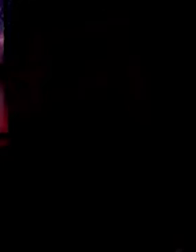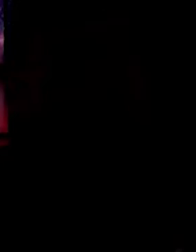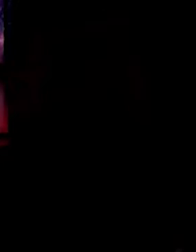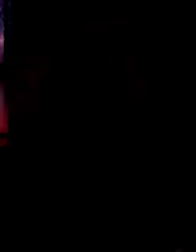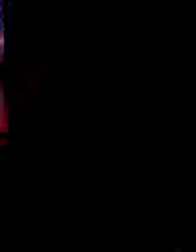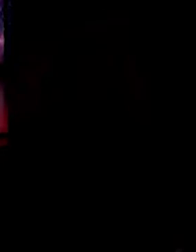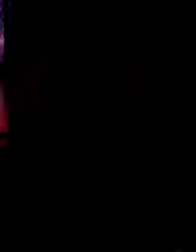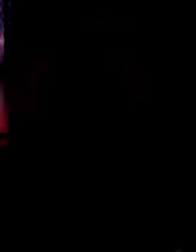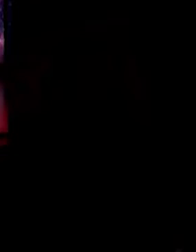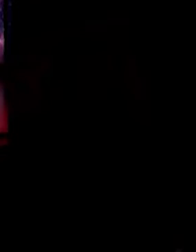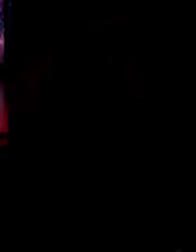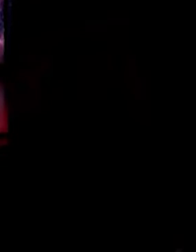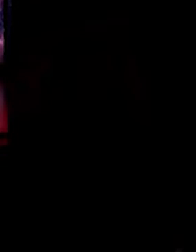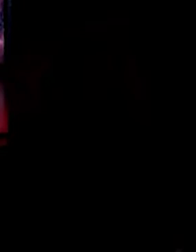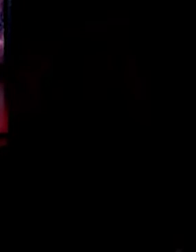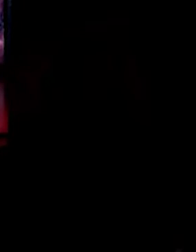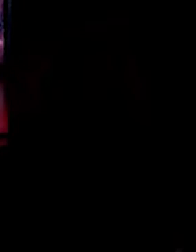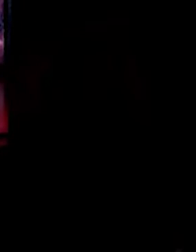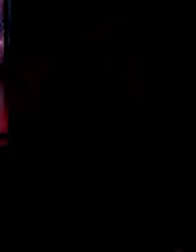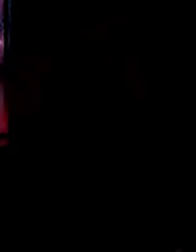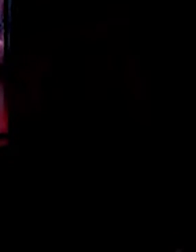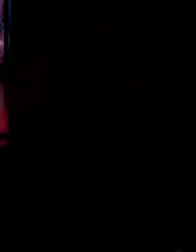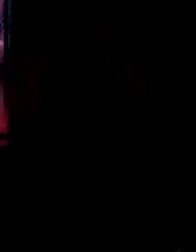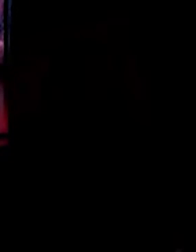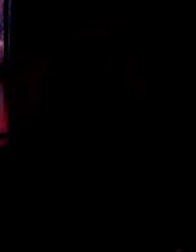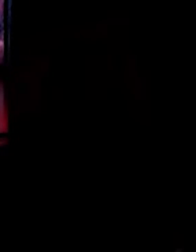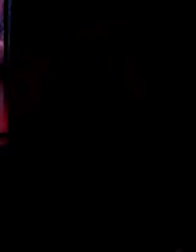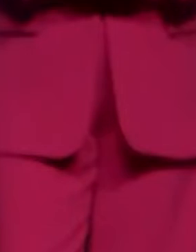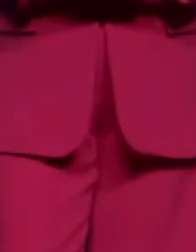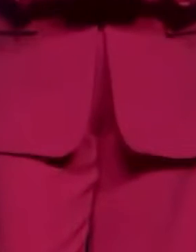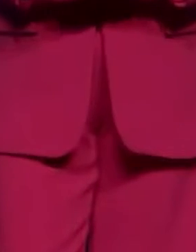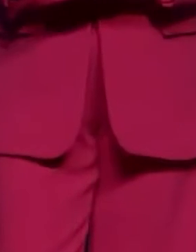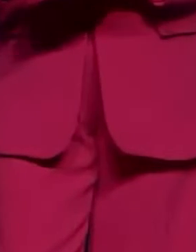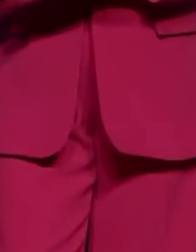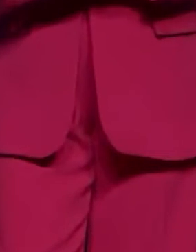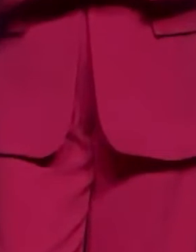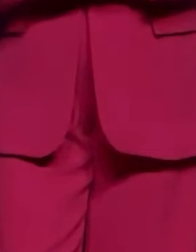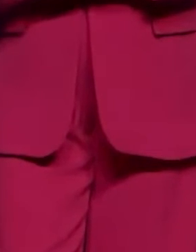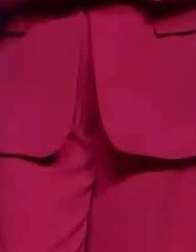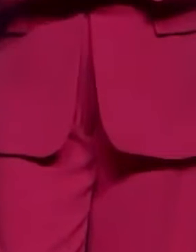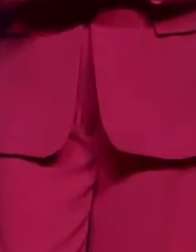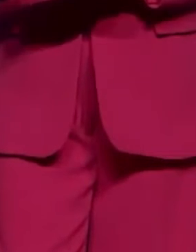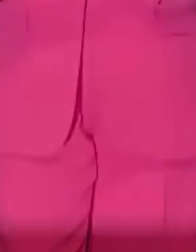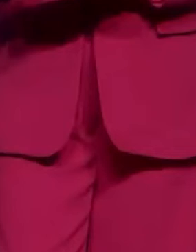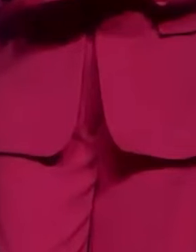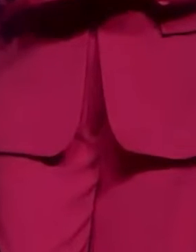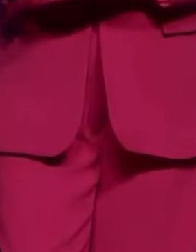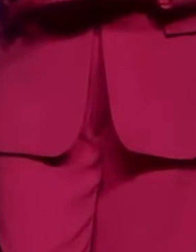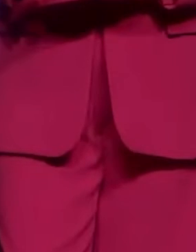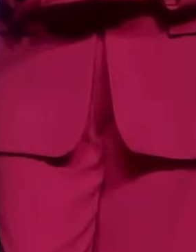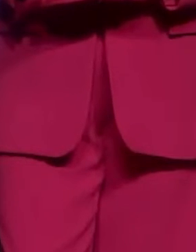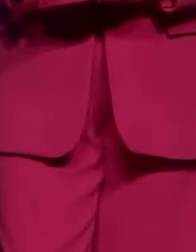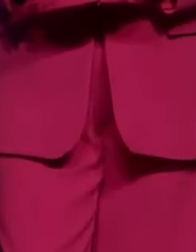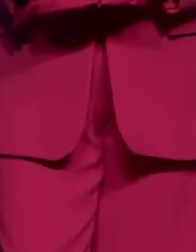La raíz de todo bien crece en la tierra de la gratitud. Eso nos enseñó el Dalai Lama. Por